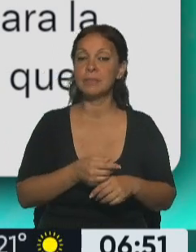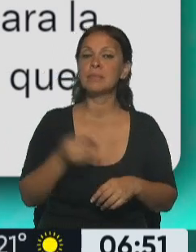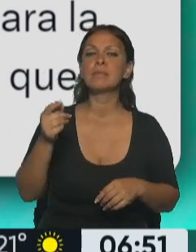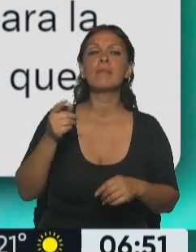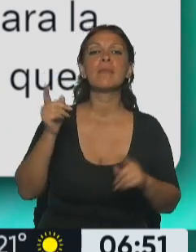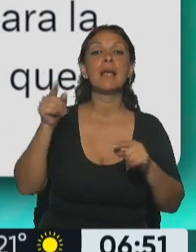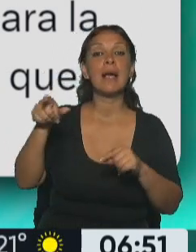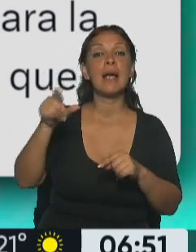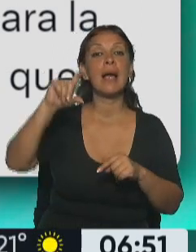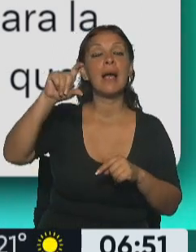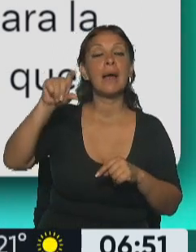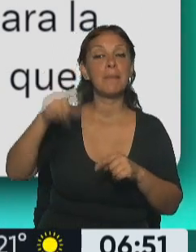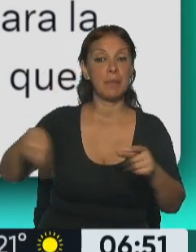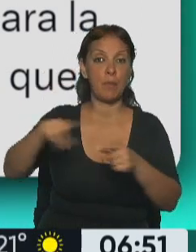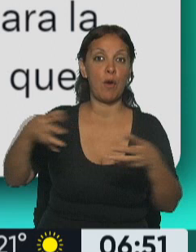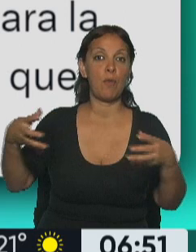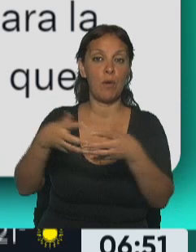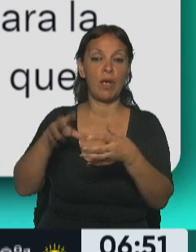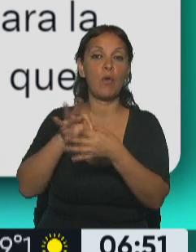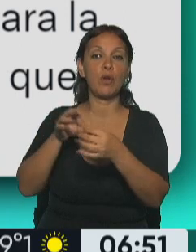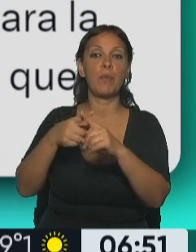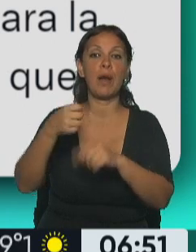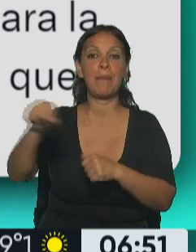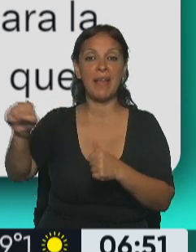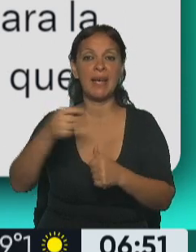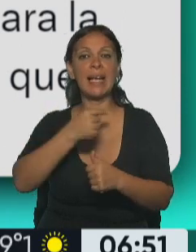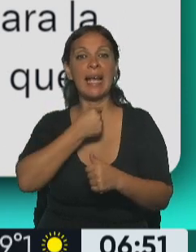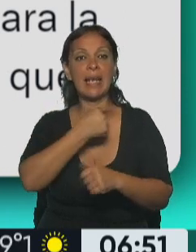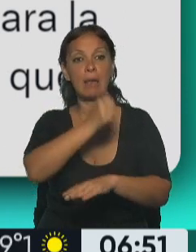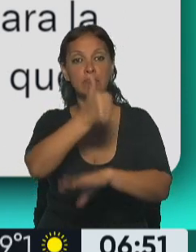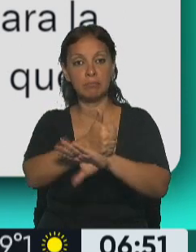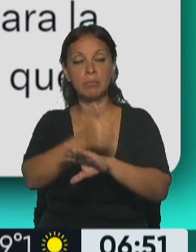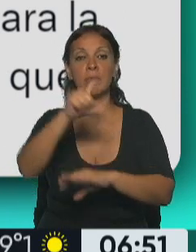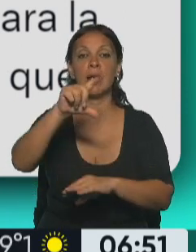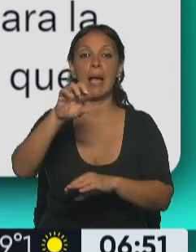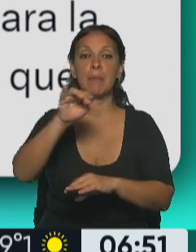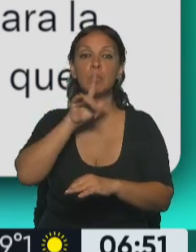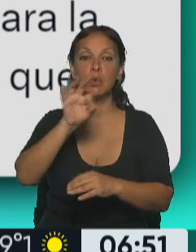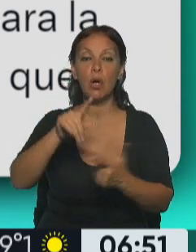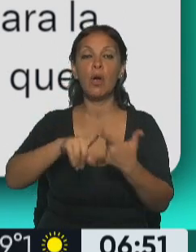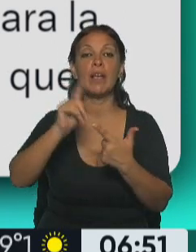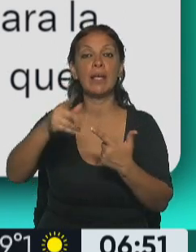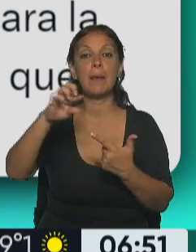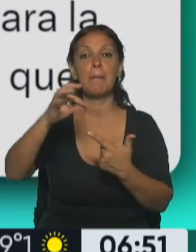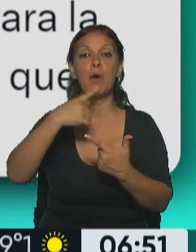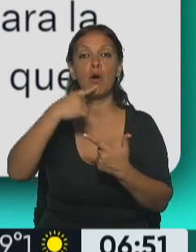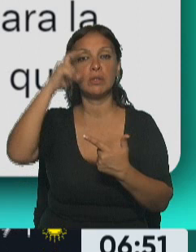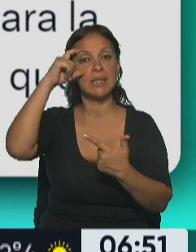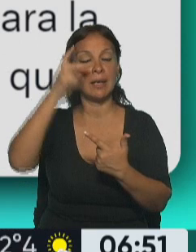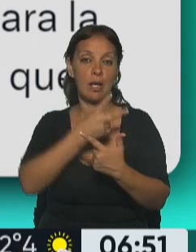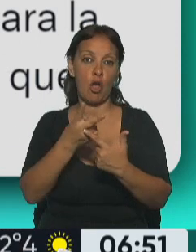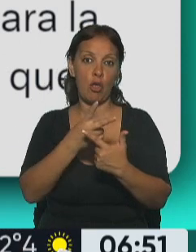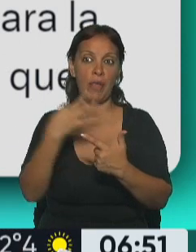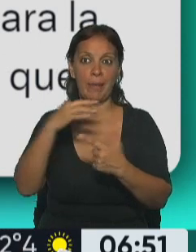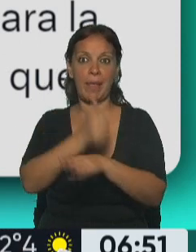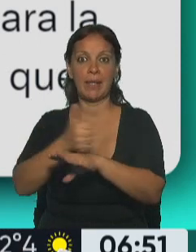presencia de Caputo en el Congreso era el bloque de Unión por la Patria. Pedía la presencia de Caputo y de Nicolás Posse como jefe de gabinete. Ninguno de los dos acudió al Congreso, por